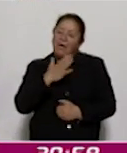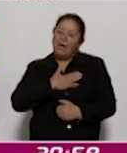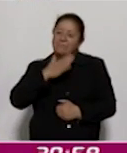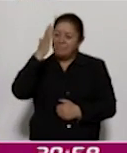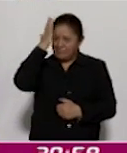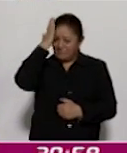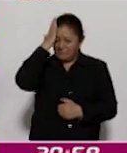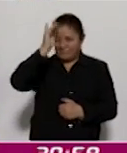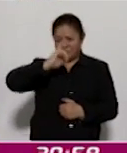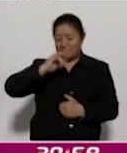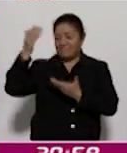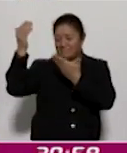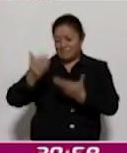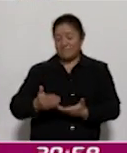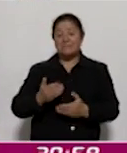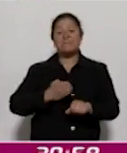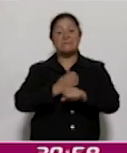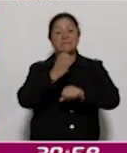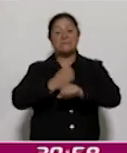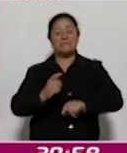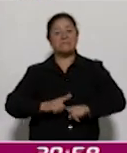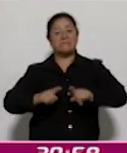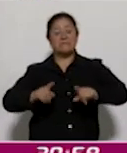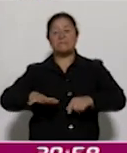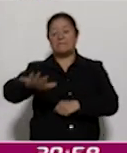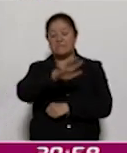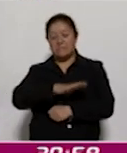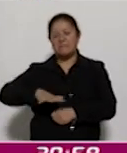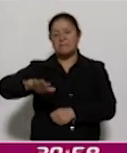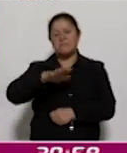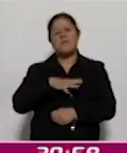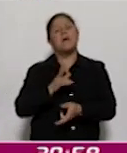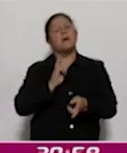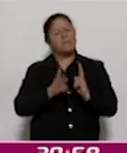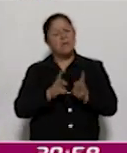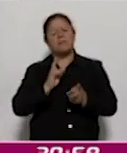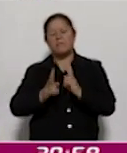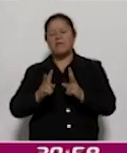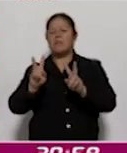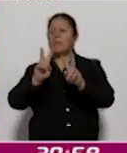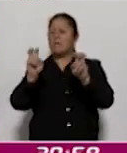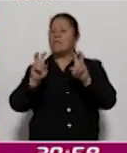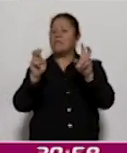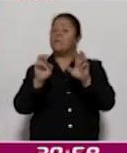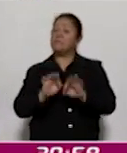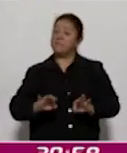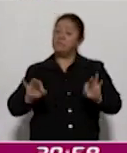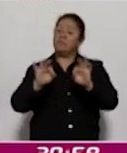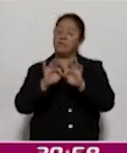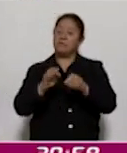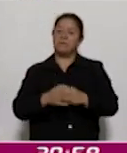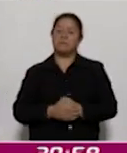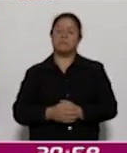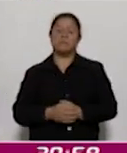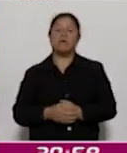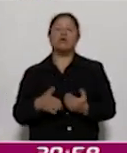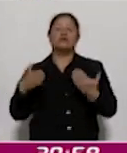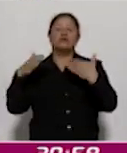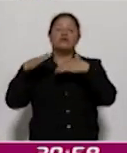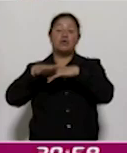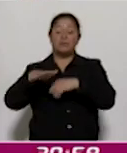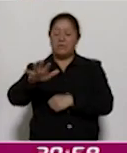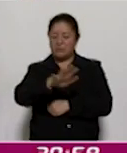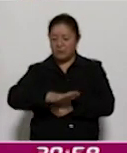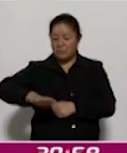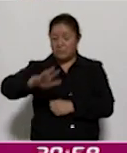recibiendo a varios estados de la región y platicar temas importantes sobre el futuro de la metrópoli.